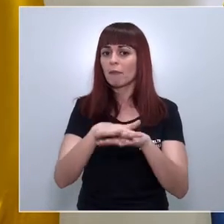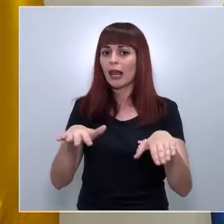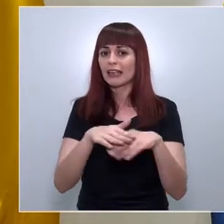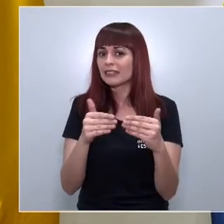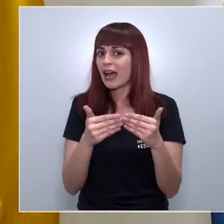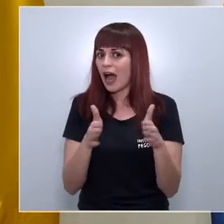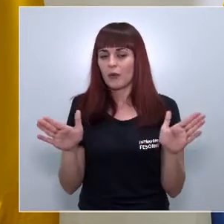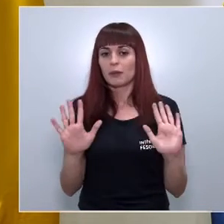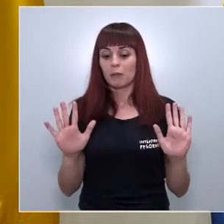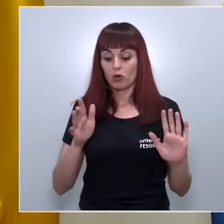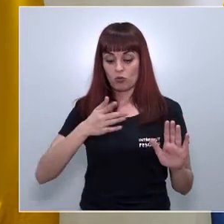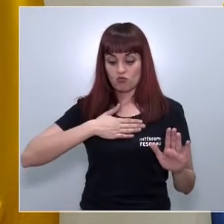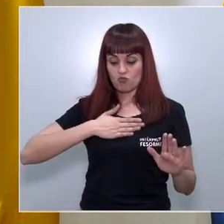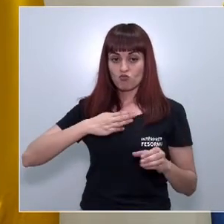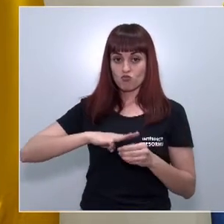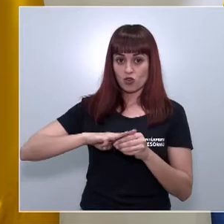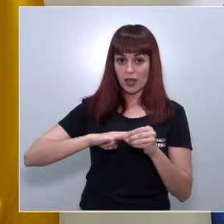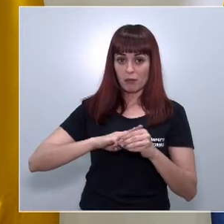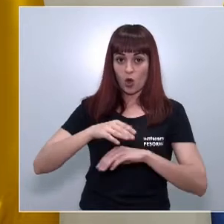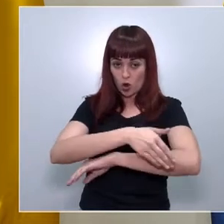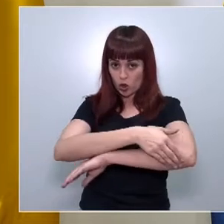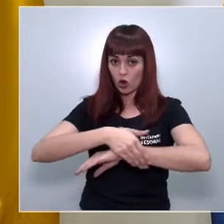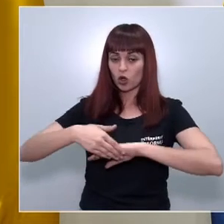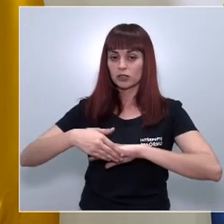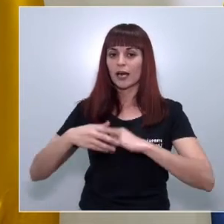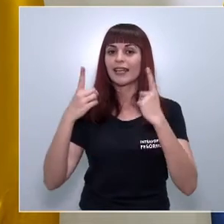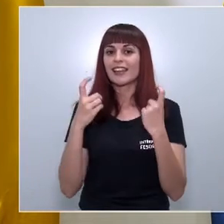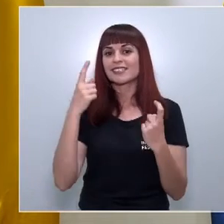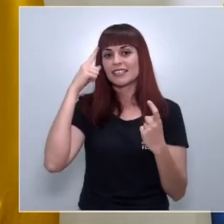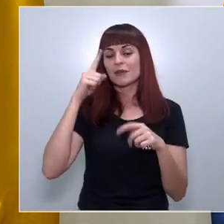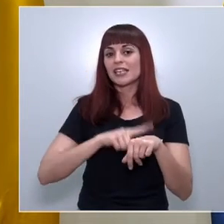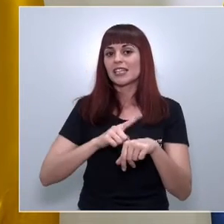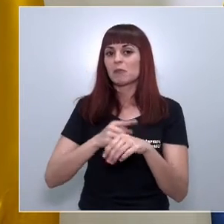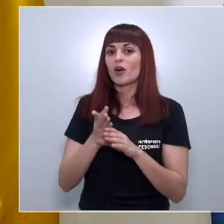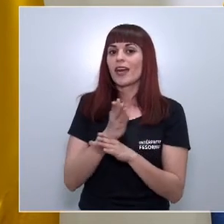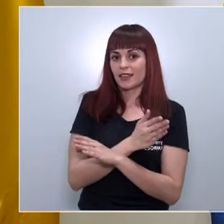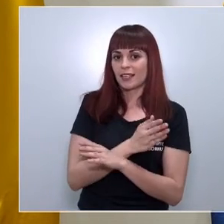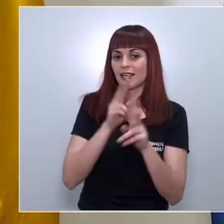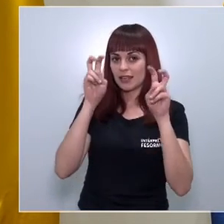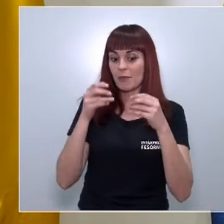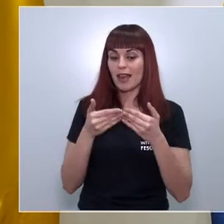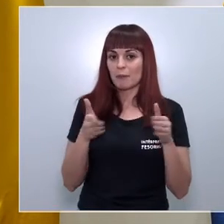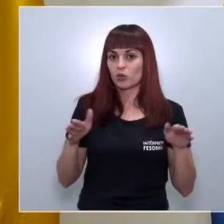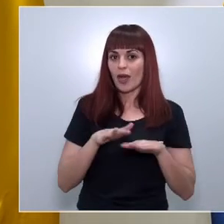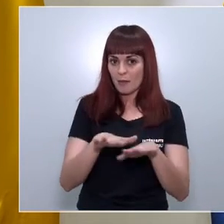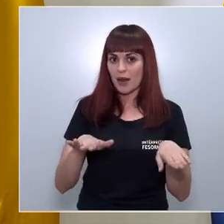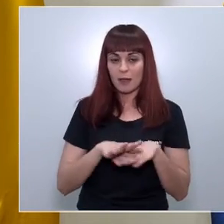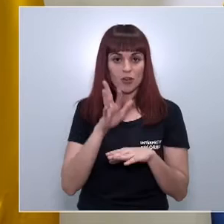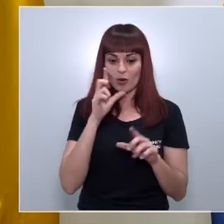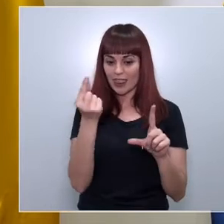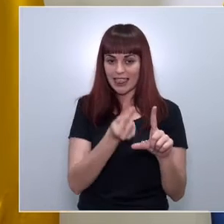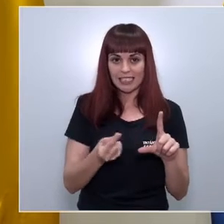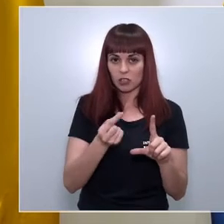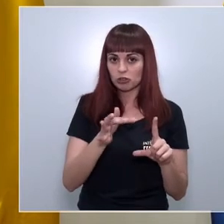pero sí dijimos que desde nuestros municipios costeros necesitan saber con tiempo cuál va a ser la política de apertura de las playas que ahora mismo no está diseñada